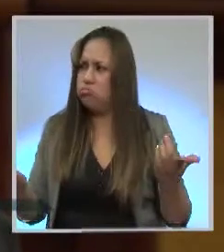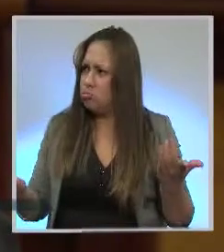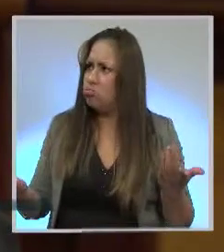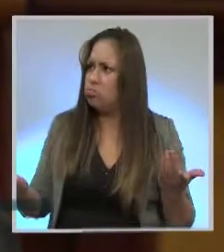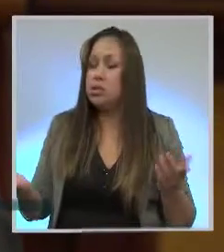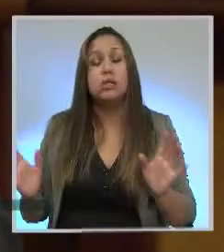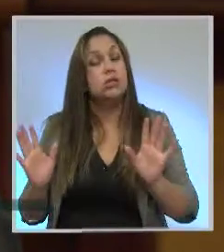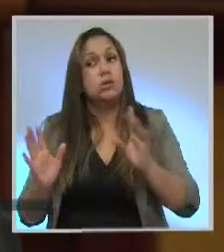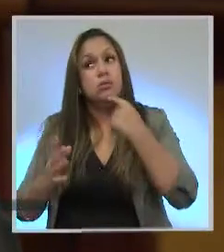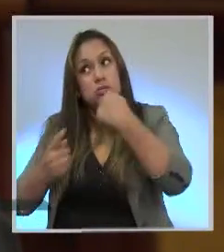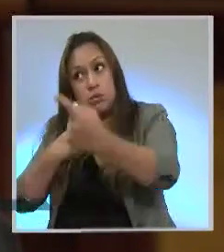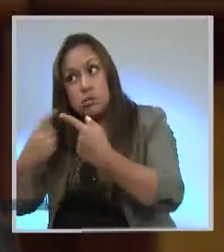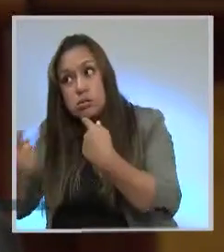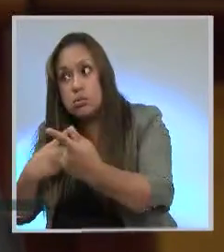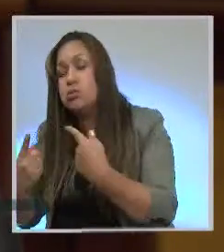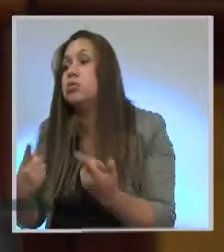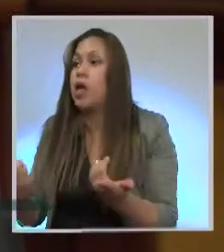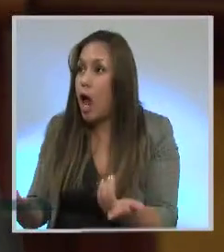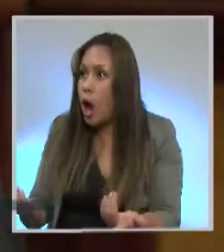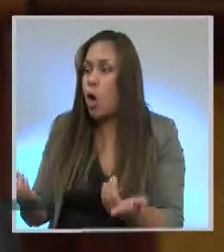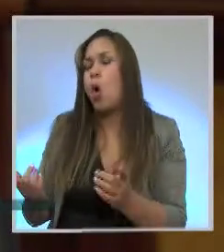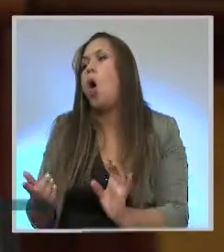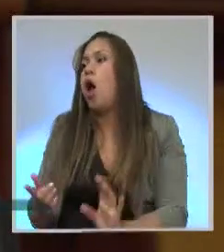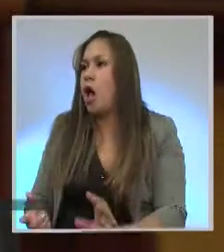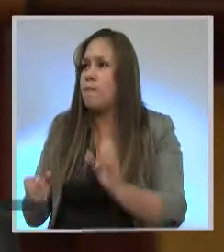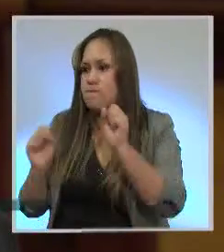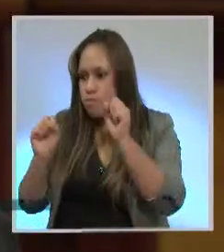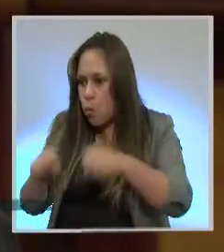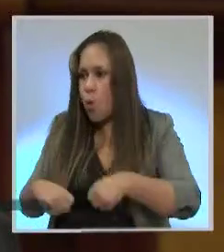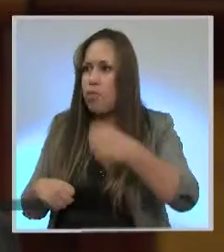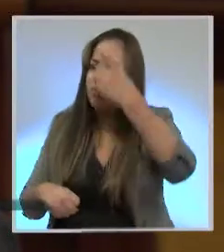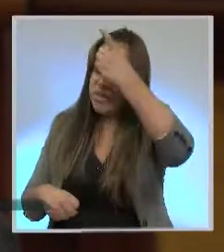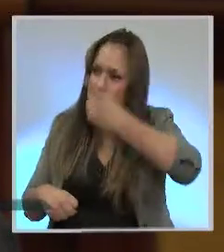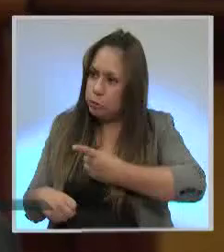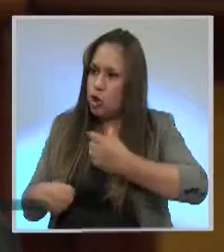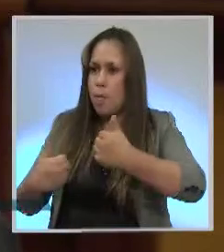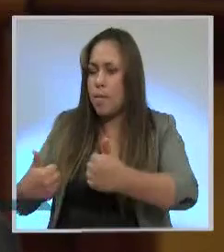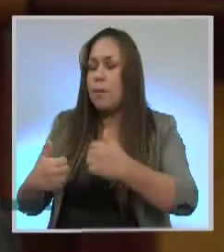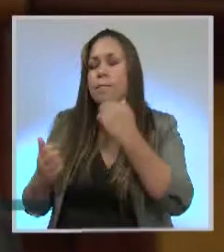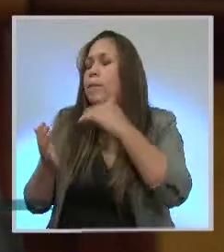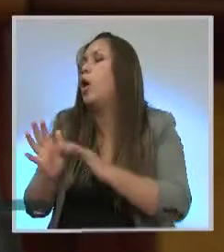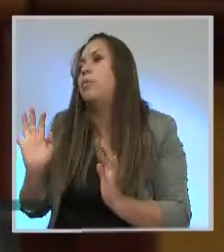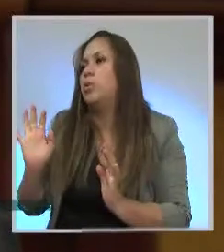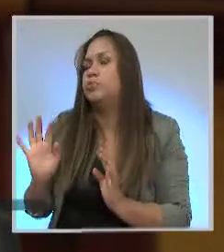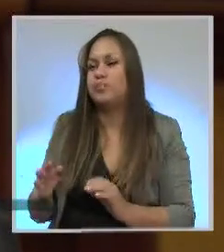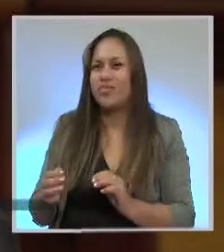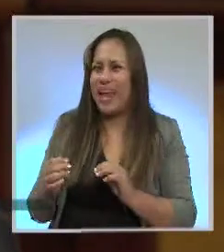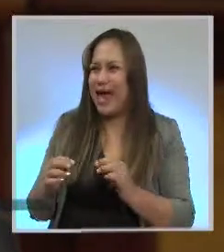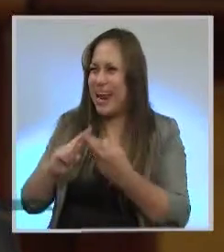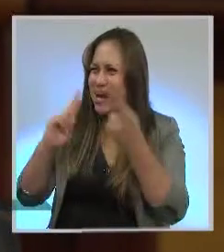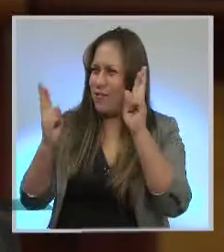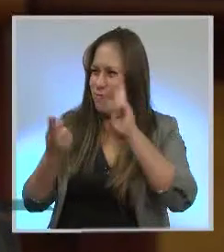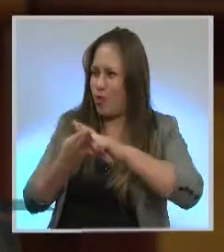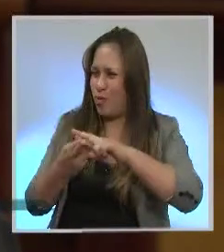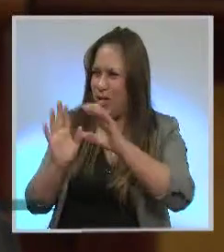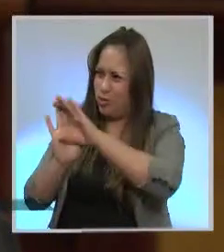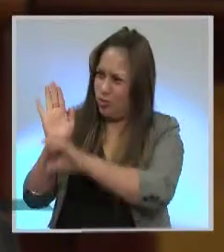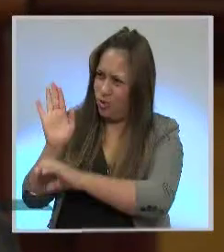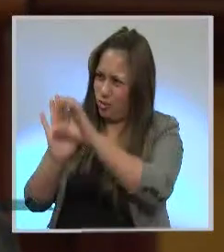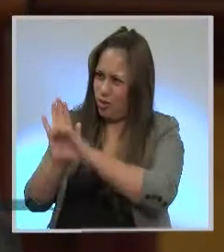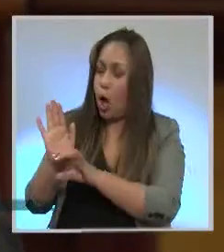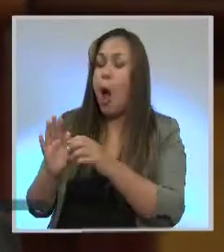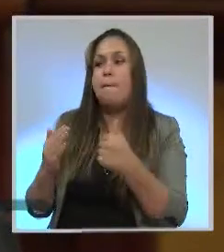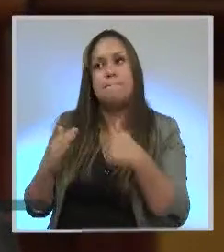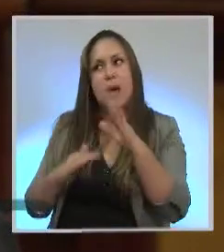dar resultados y se va a oír. Por ejemplo, si entramos al diálogo sobre las enmiendas constitucionales, más del 70% quiere ser